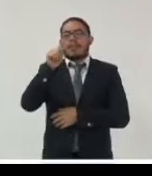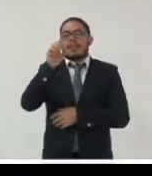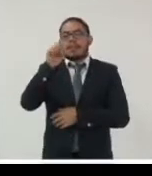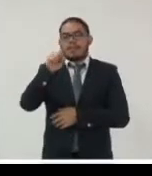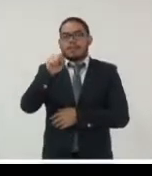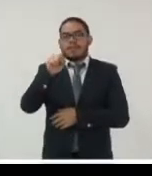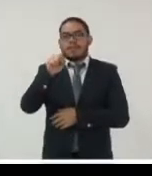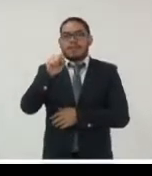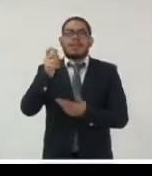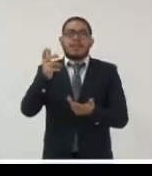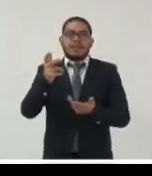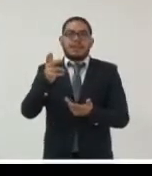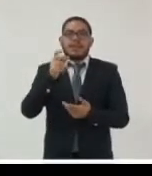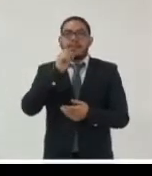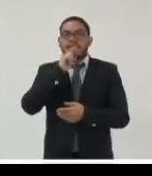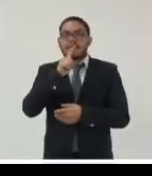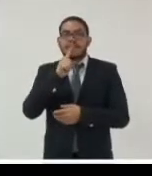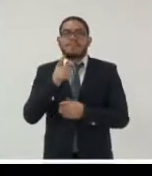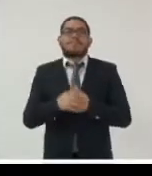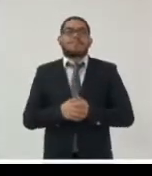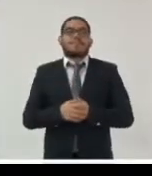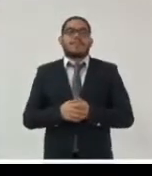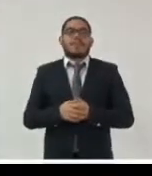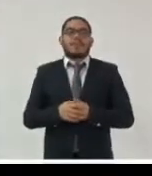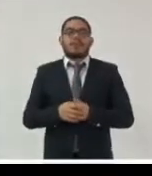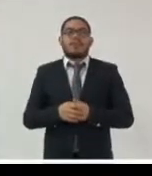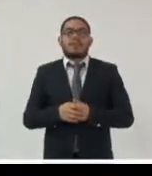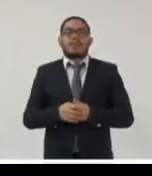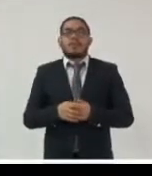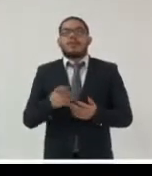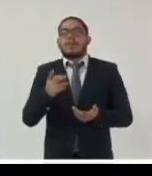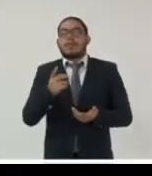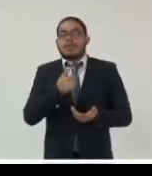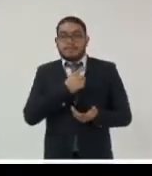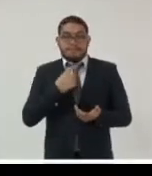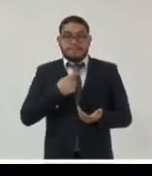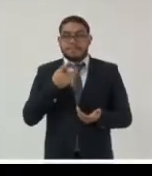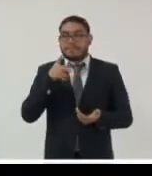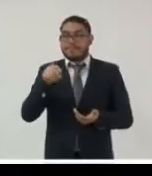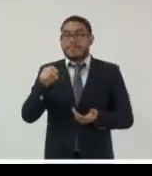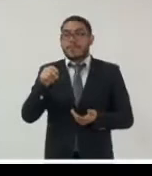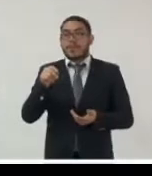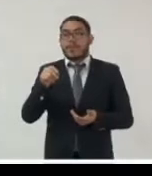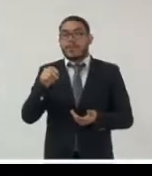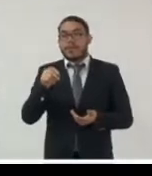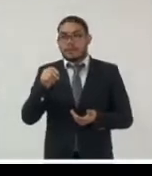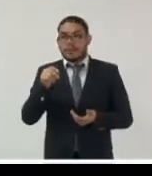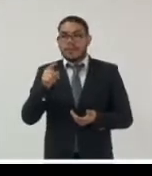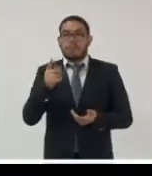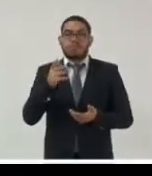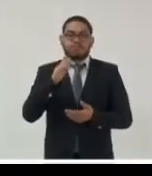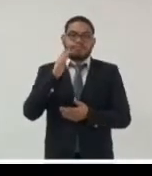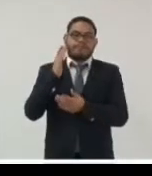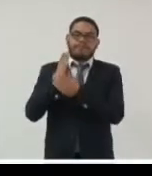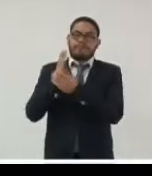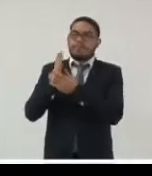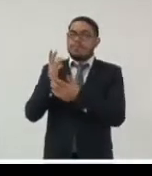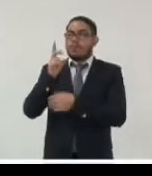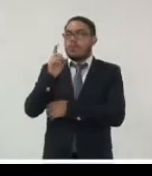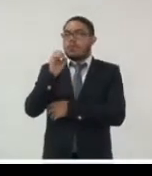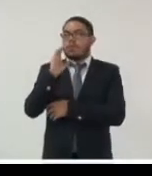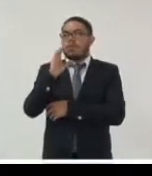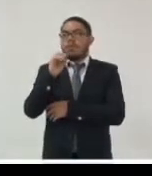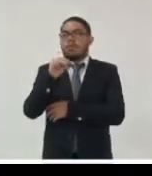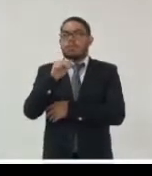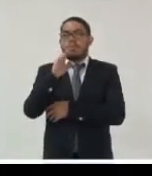en punto raw entonces quiere decir que no dejó de ser un documento no